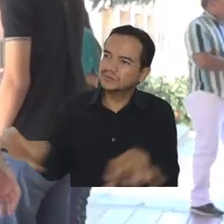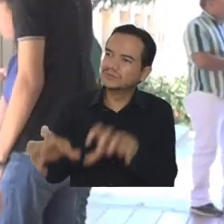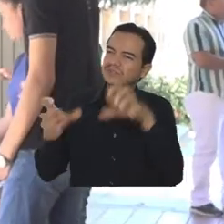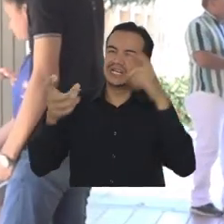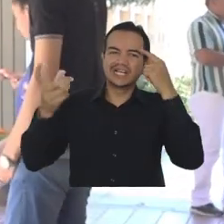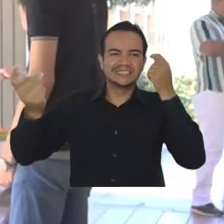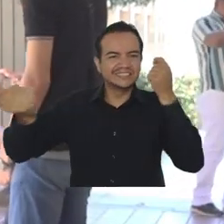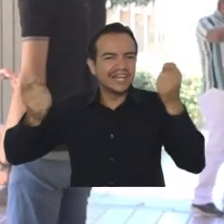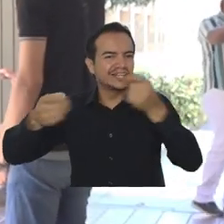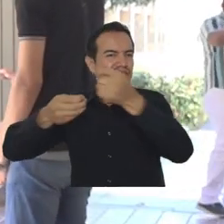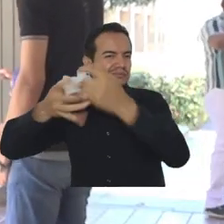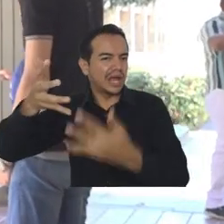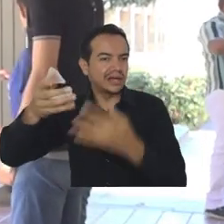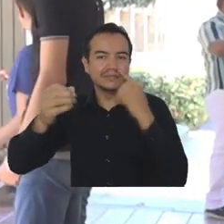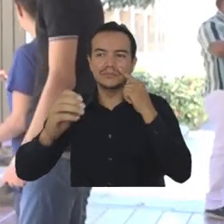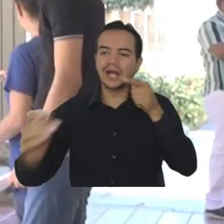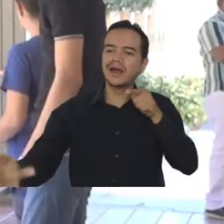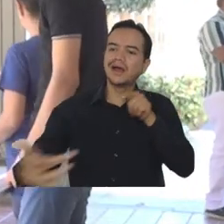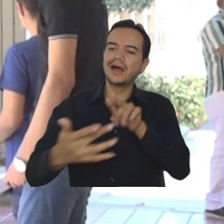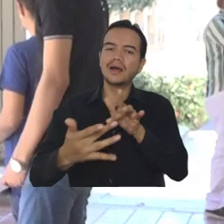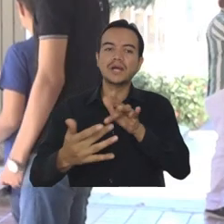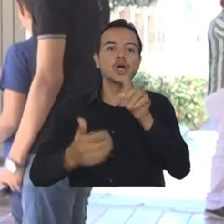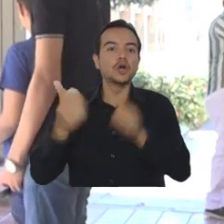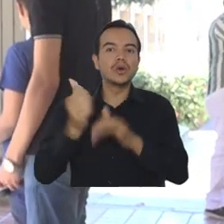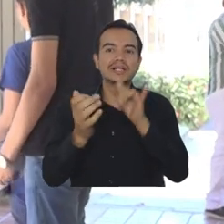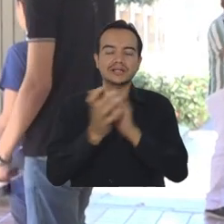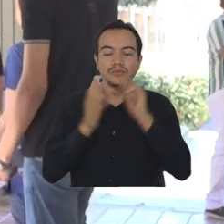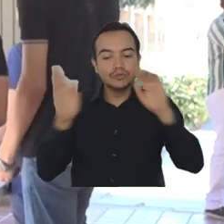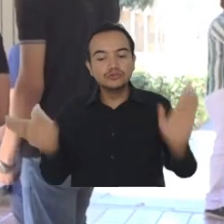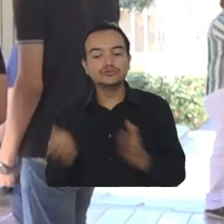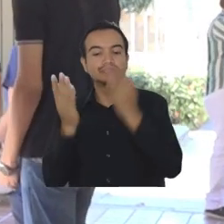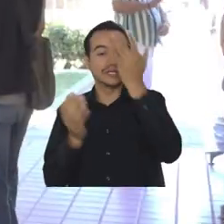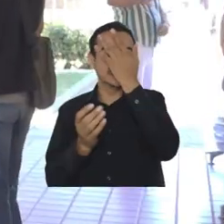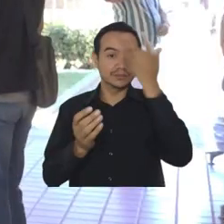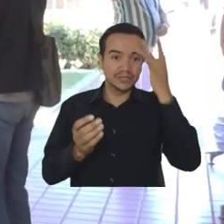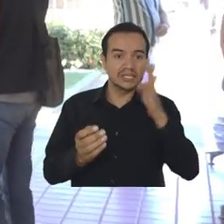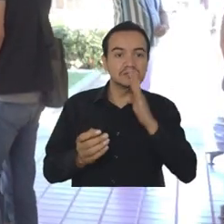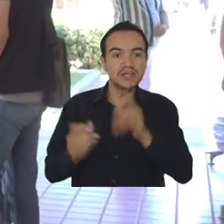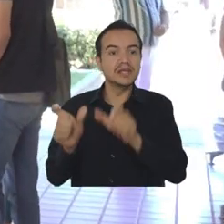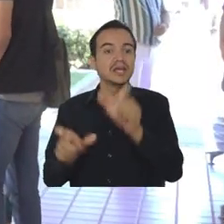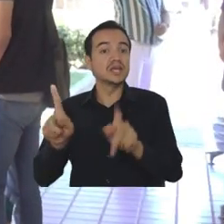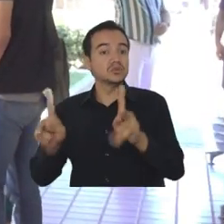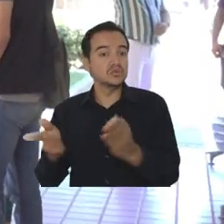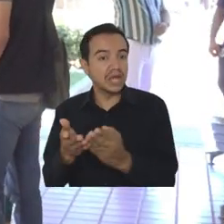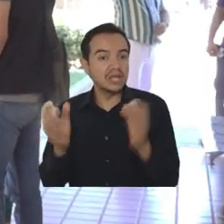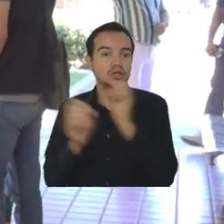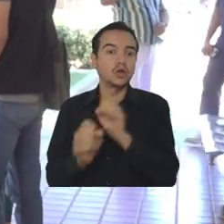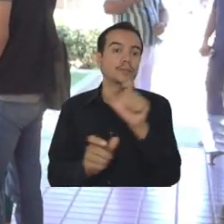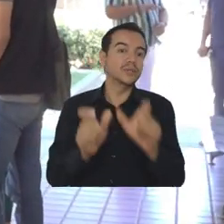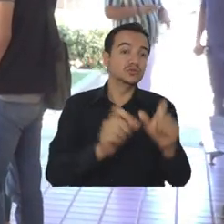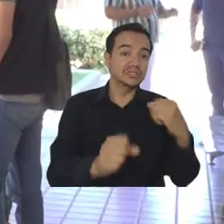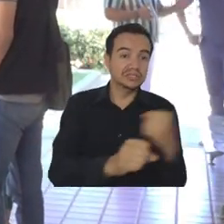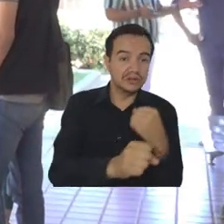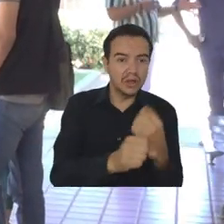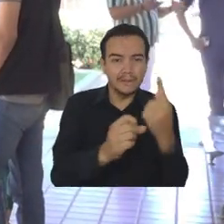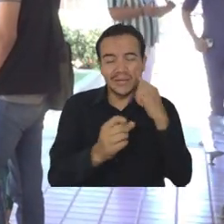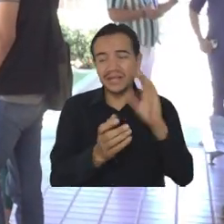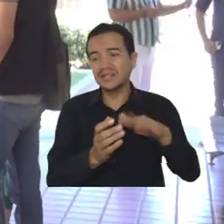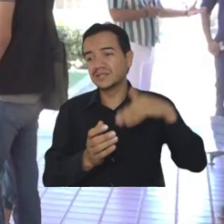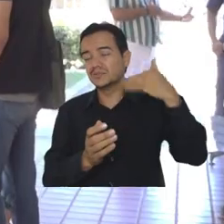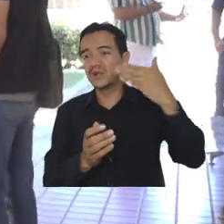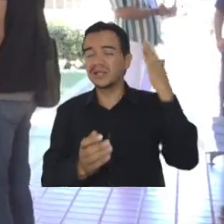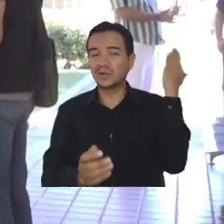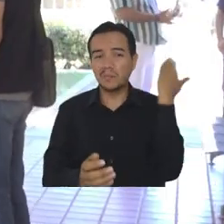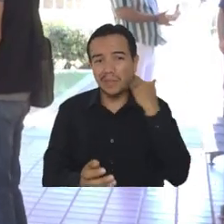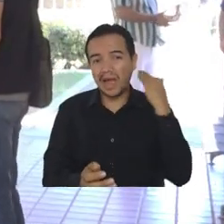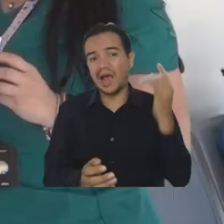estrategias en pro de la salud mental de los estudiantes, de los trabajadores, justamente para evitar, digamos, que las cosas